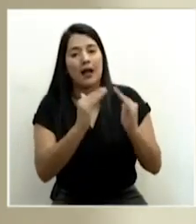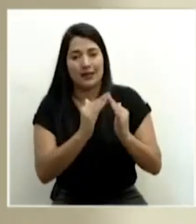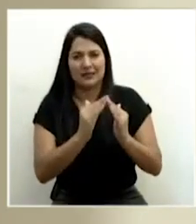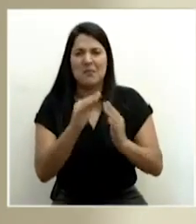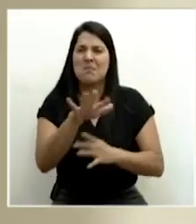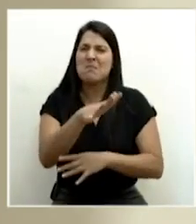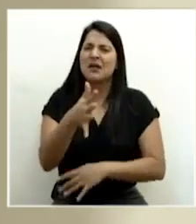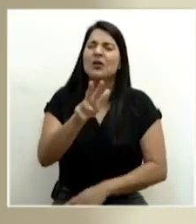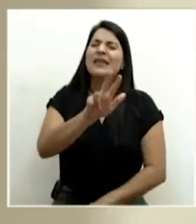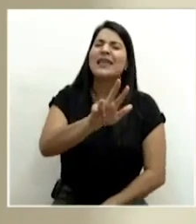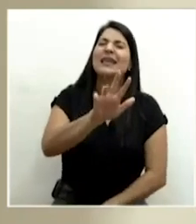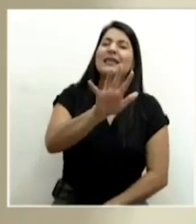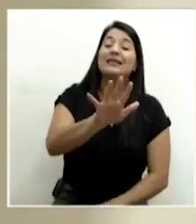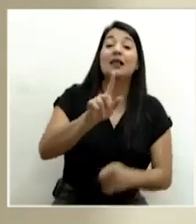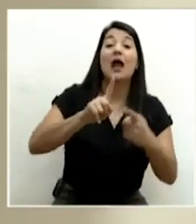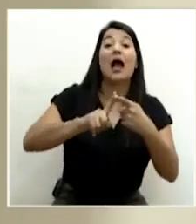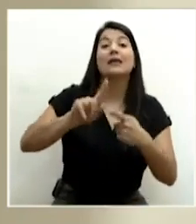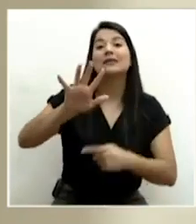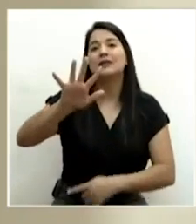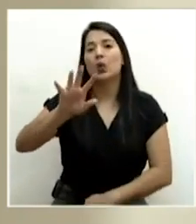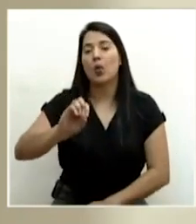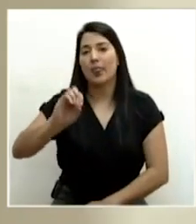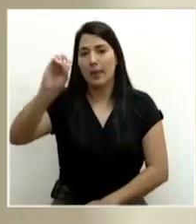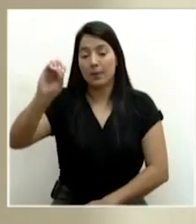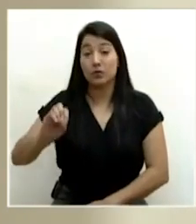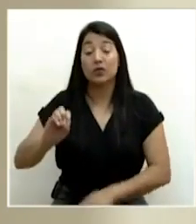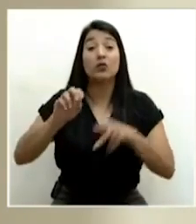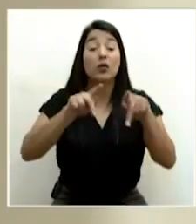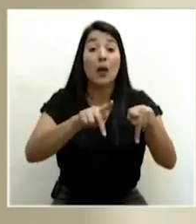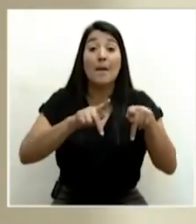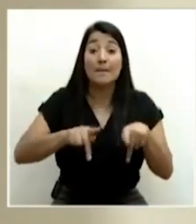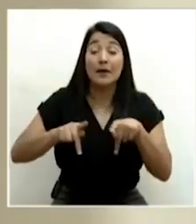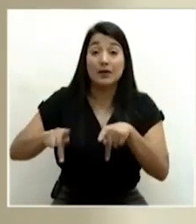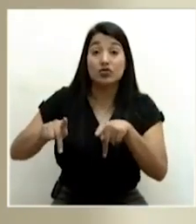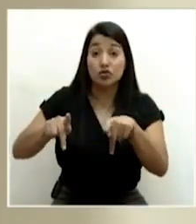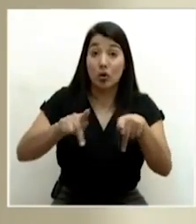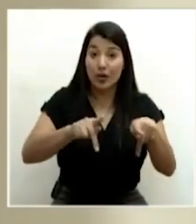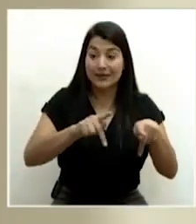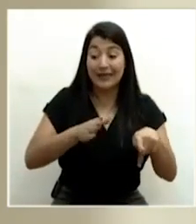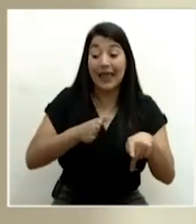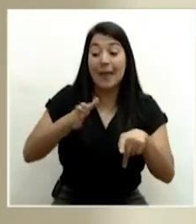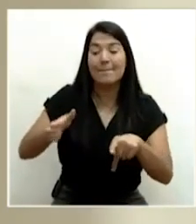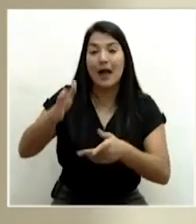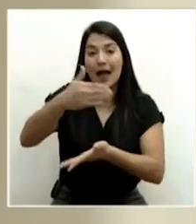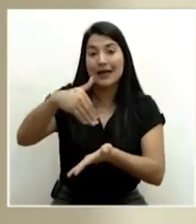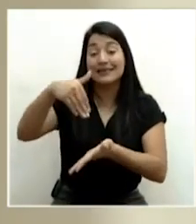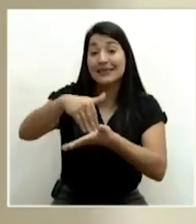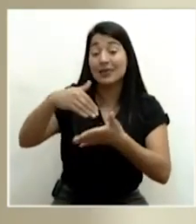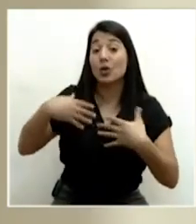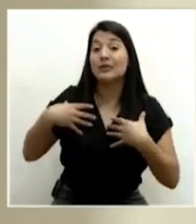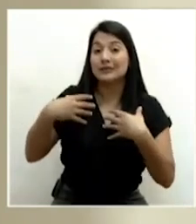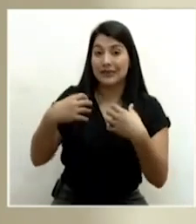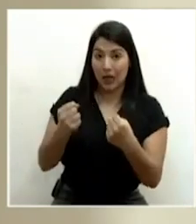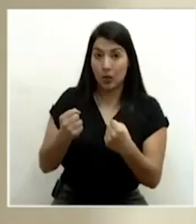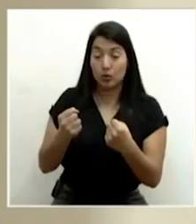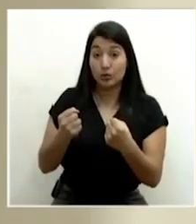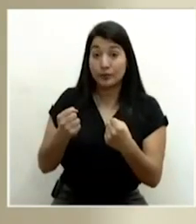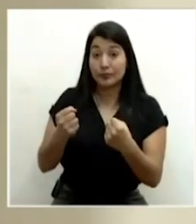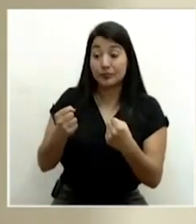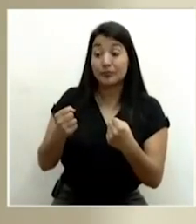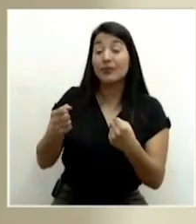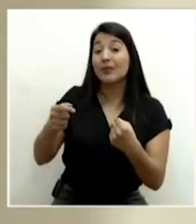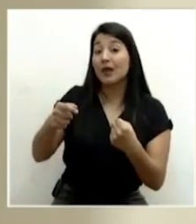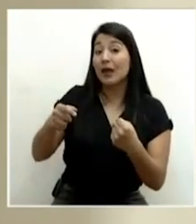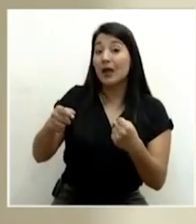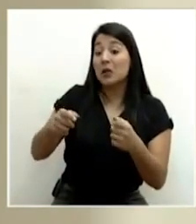al 50% de las personas que llegan a un centro de salud son personas,